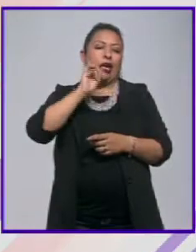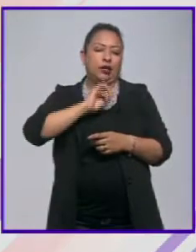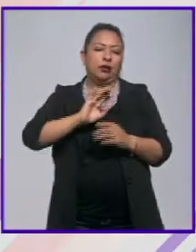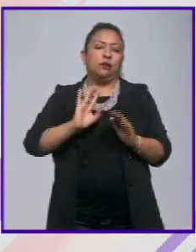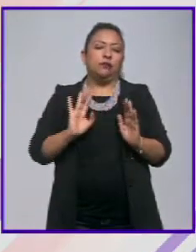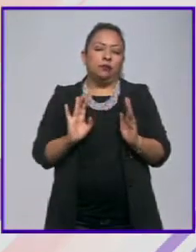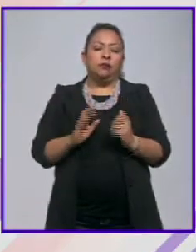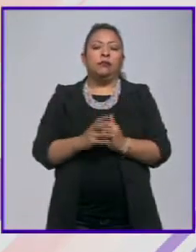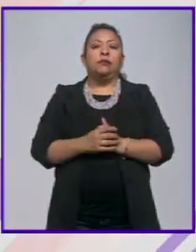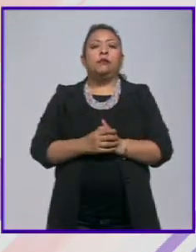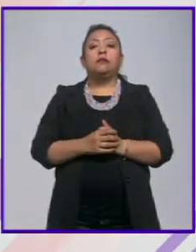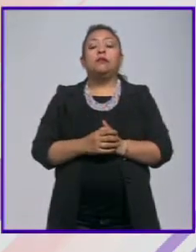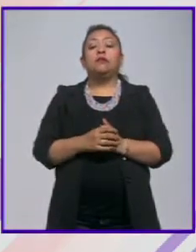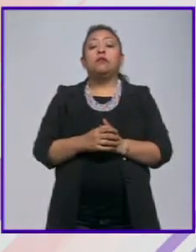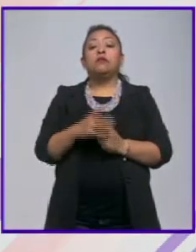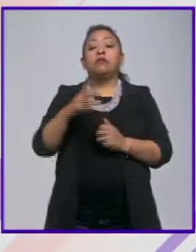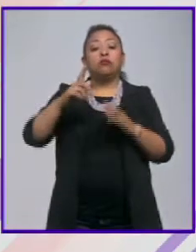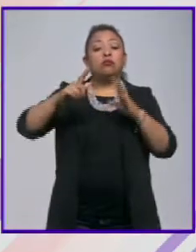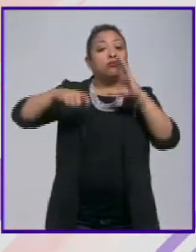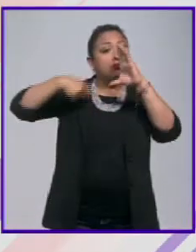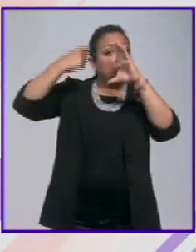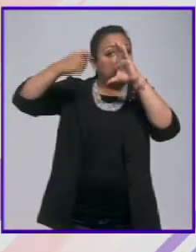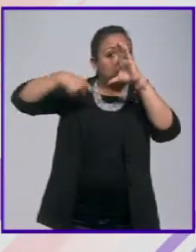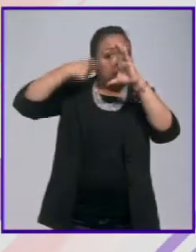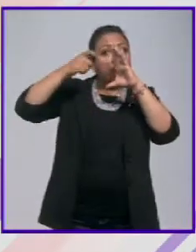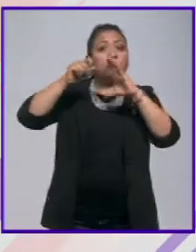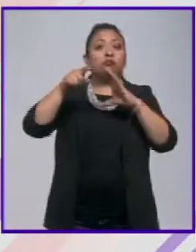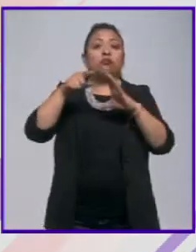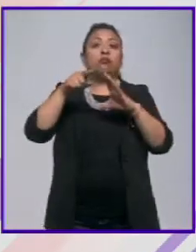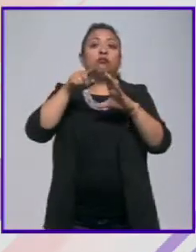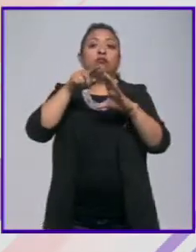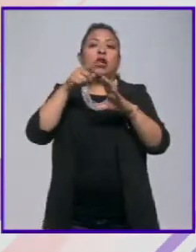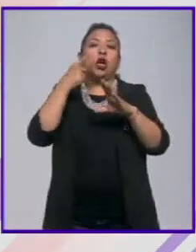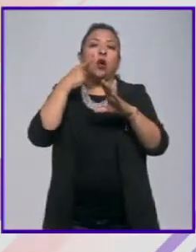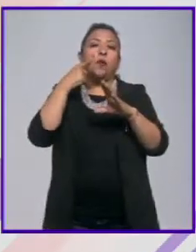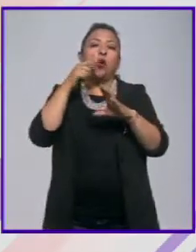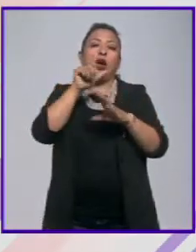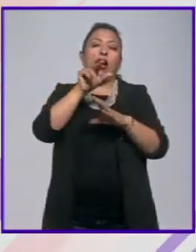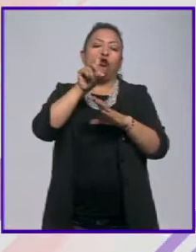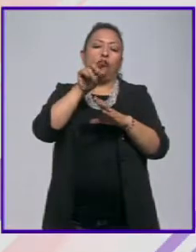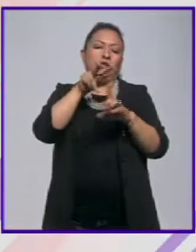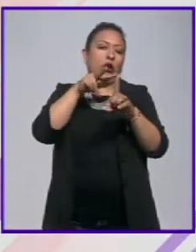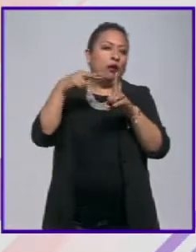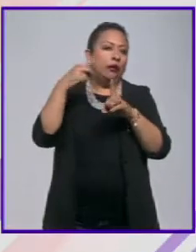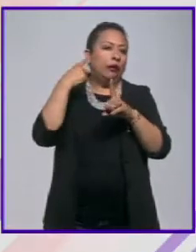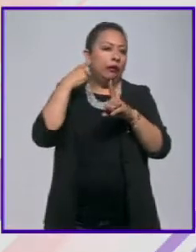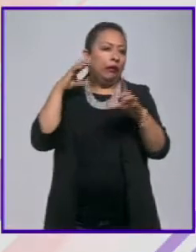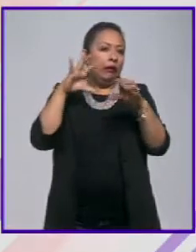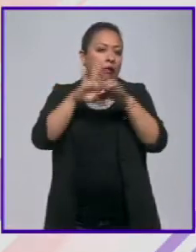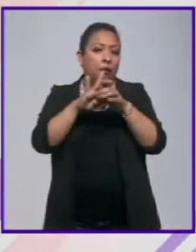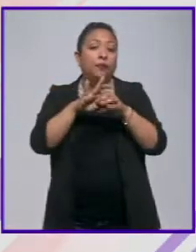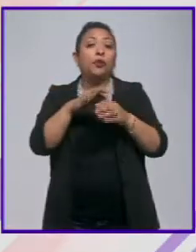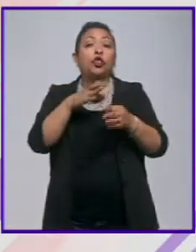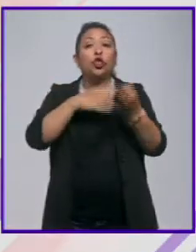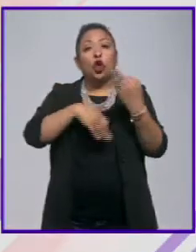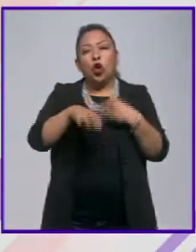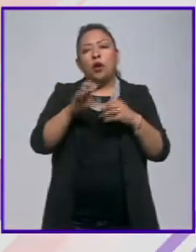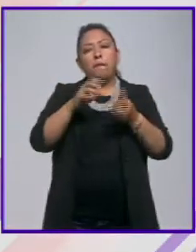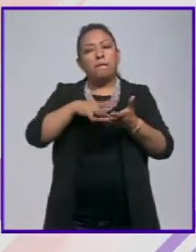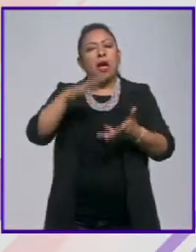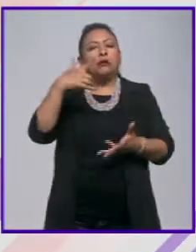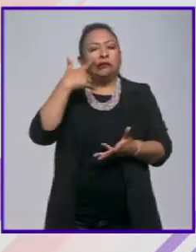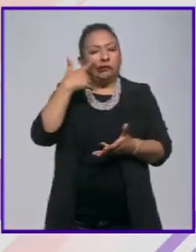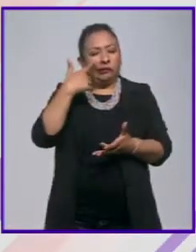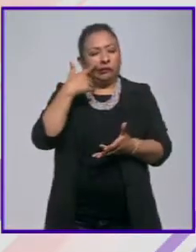el medio cinematográfico y audiovisual, ¿no? Es decir, todas o la gran